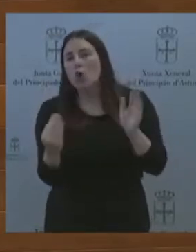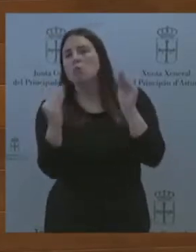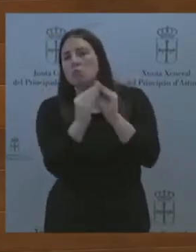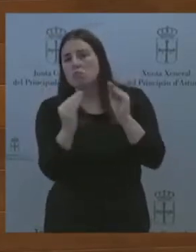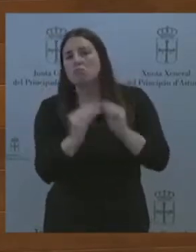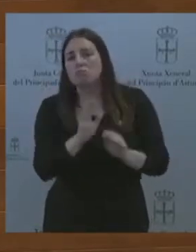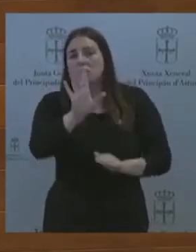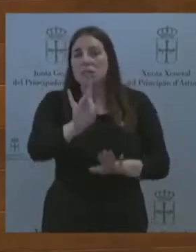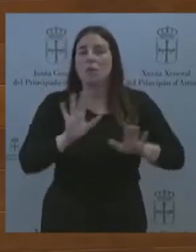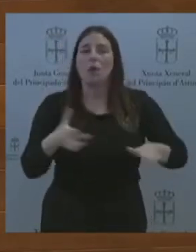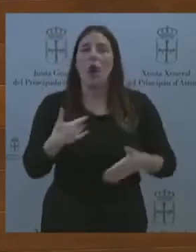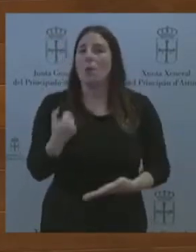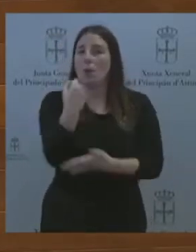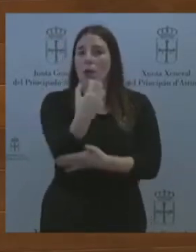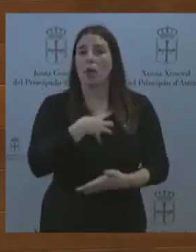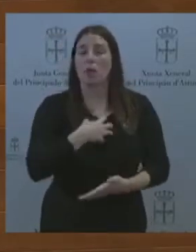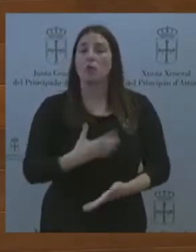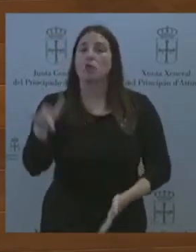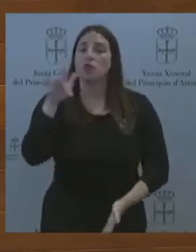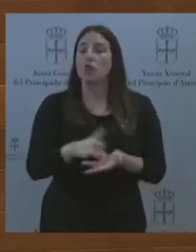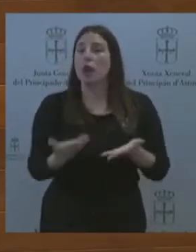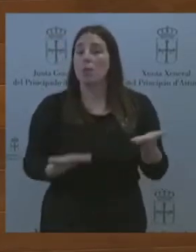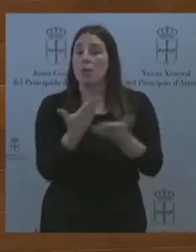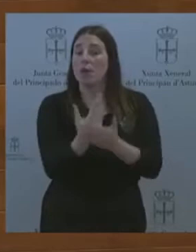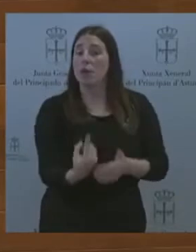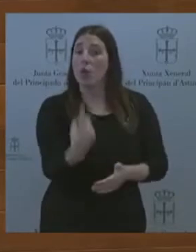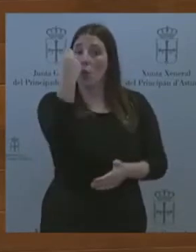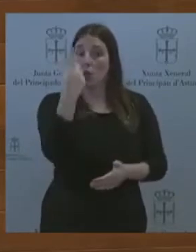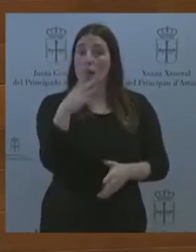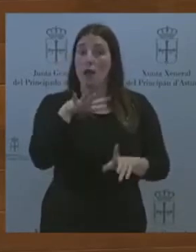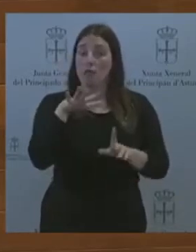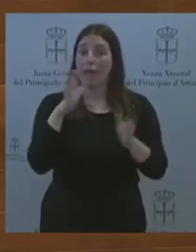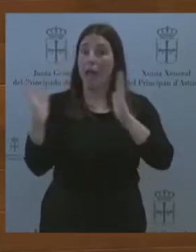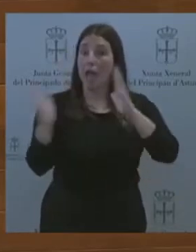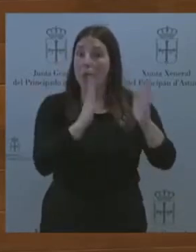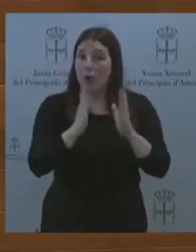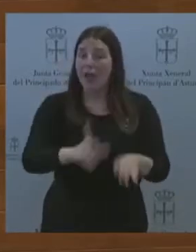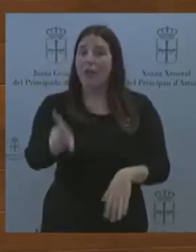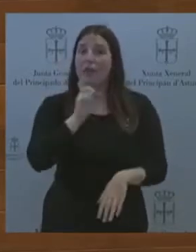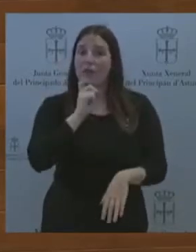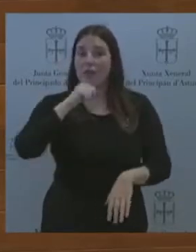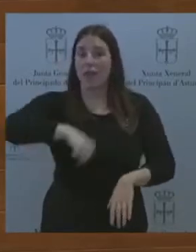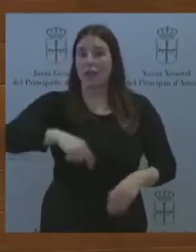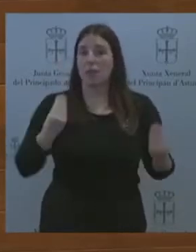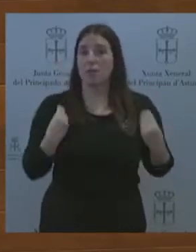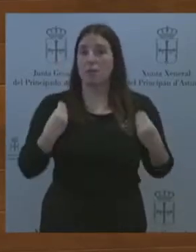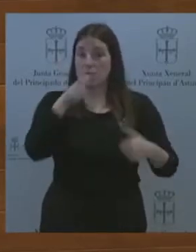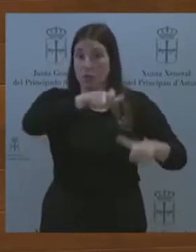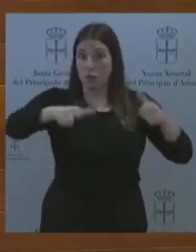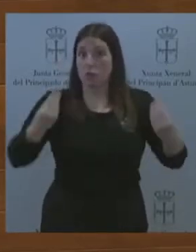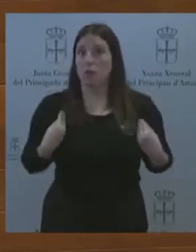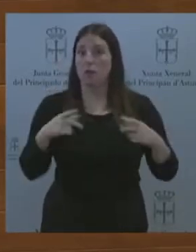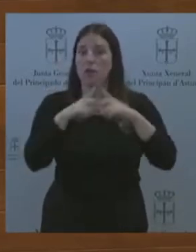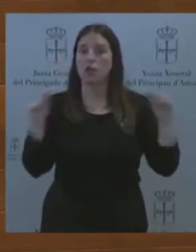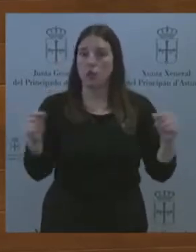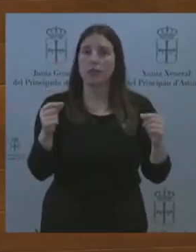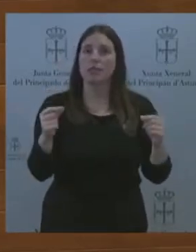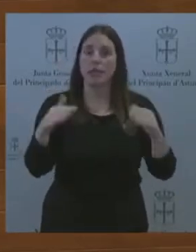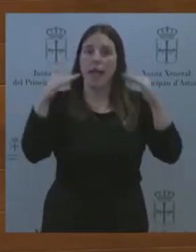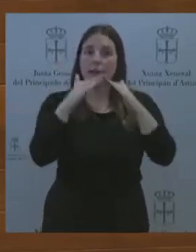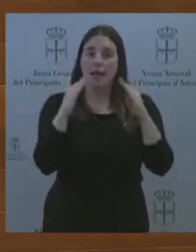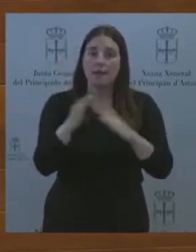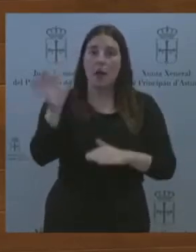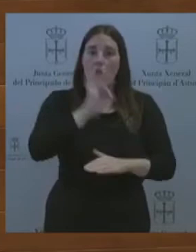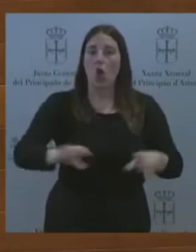en uno de los momentos más críticos de los asturianos con serias dificultades en muchos hogares y empresas para llegar a fin de mes, proponen ustedes la